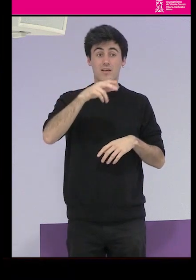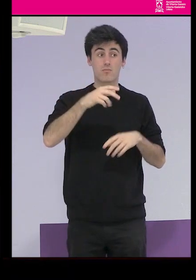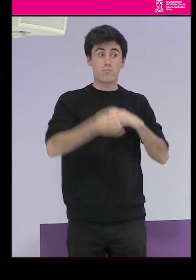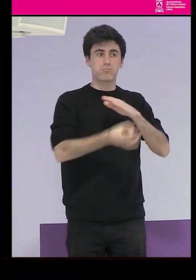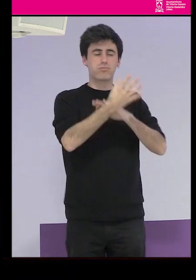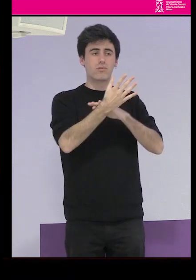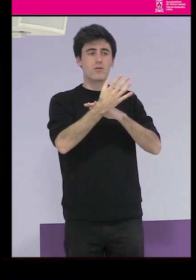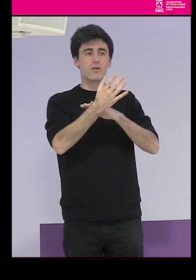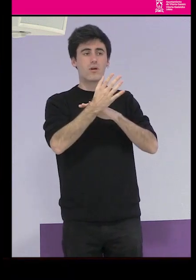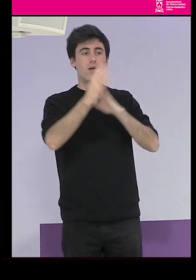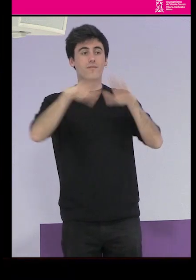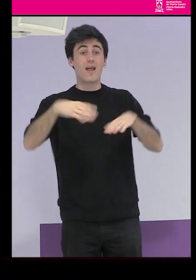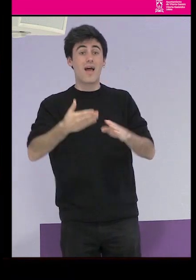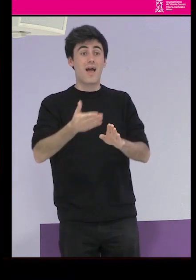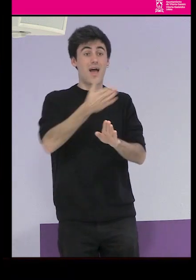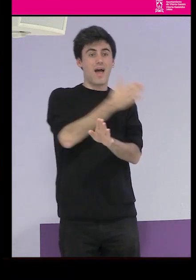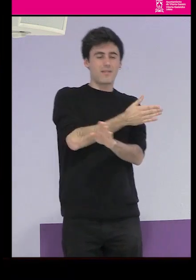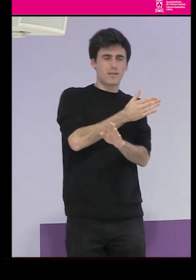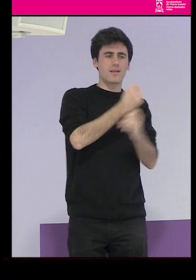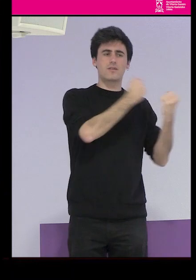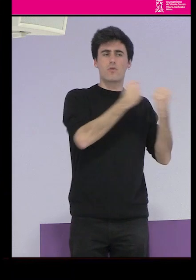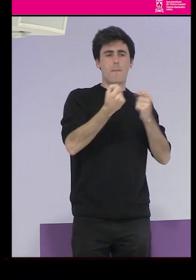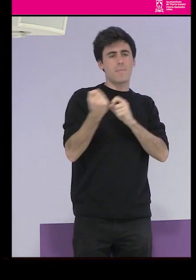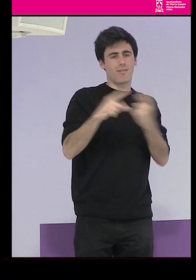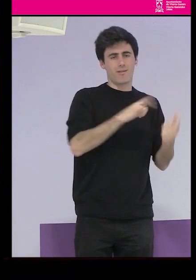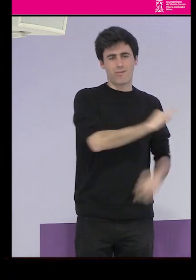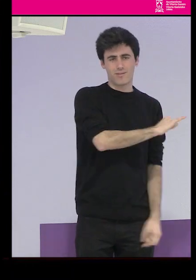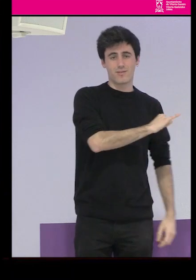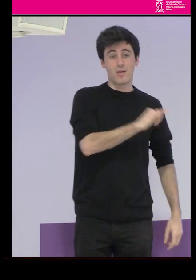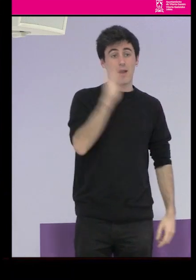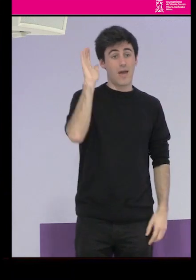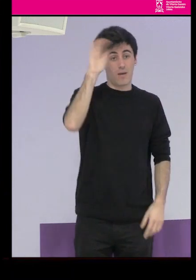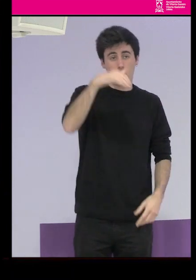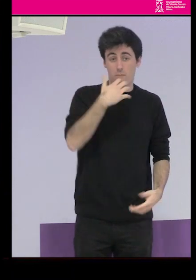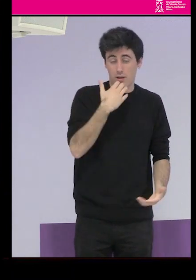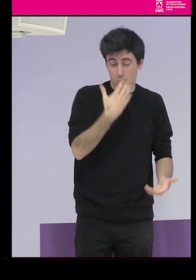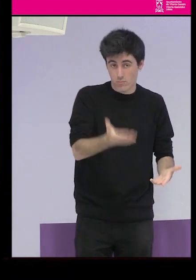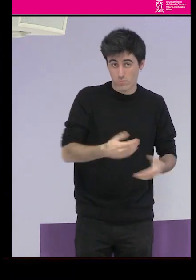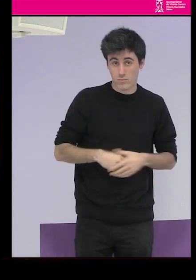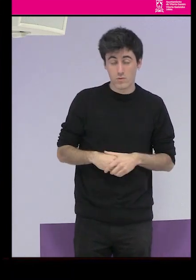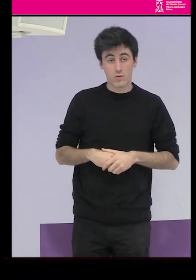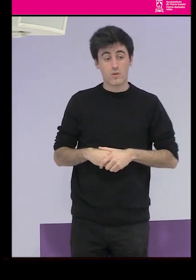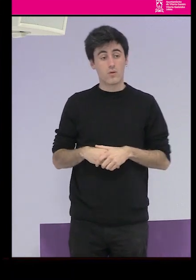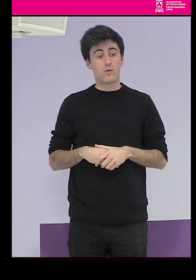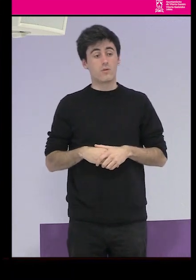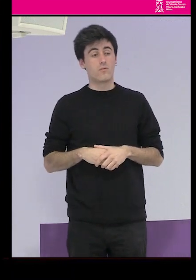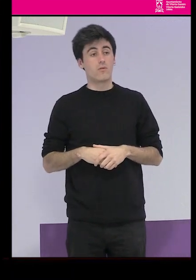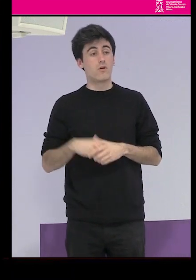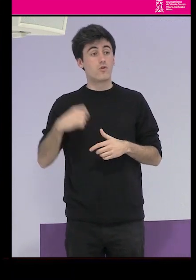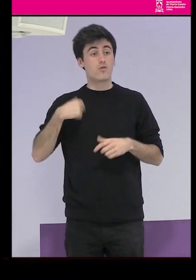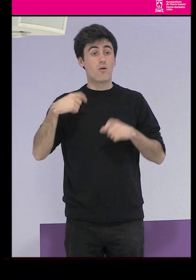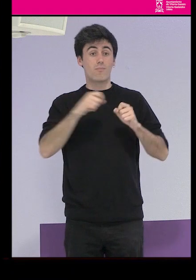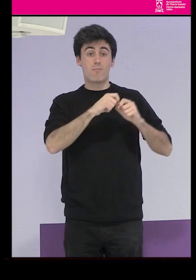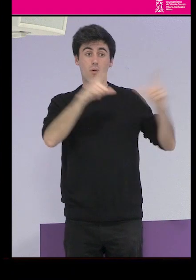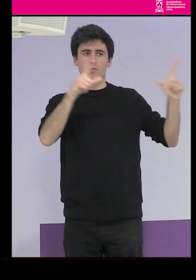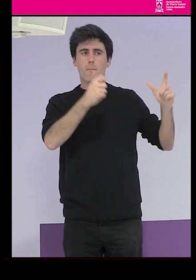similares anteriores, ¿no? Antes de la República incluso. Como me suelo enrollar muchísimo, he hecho un PowerPoint muy